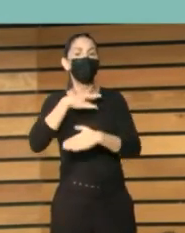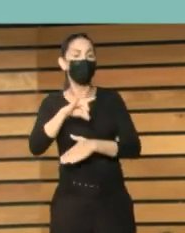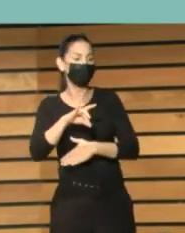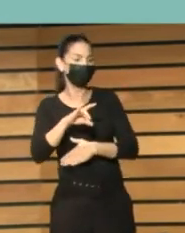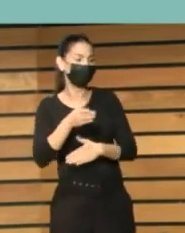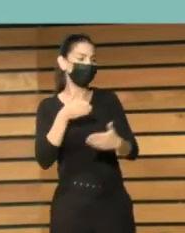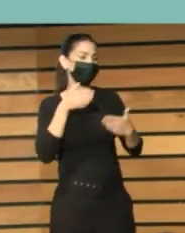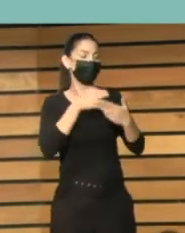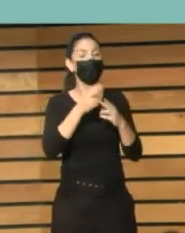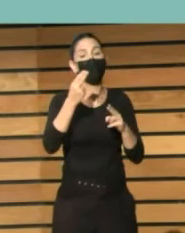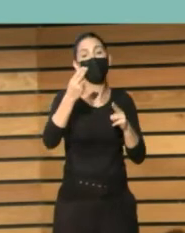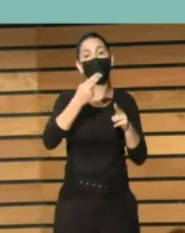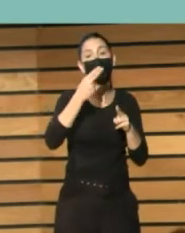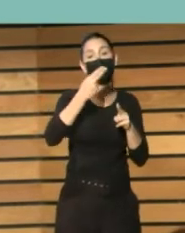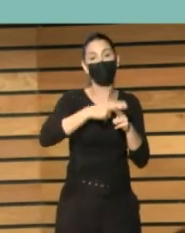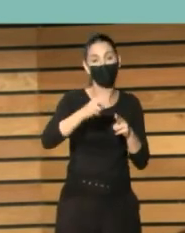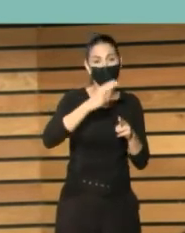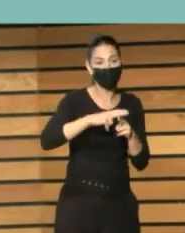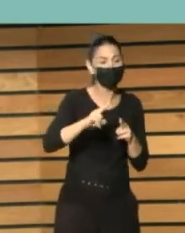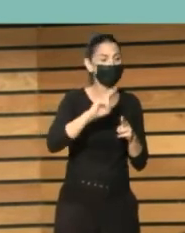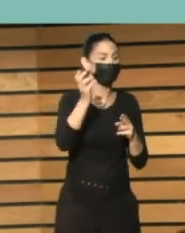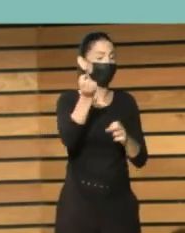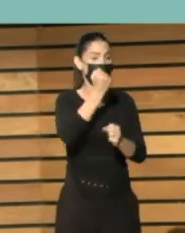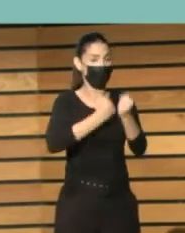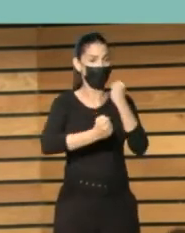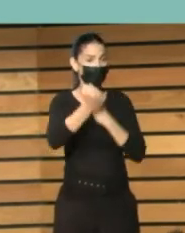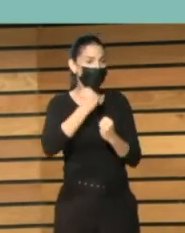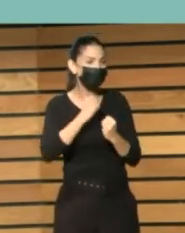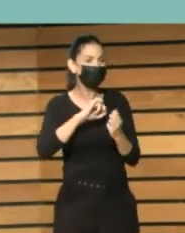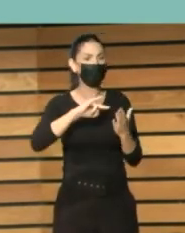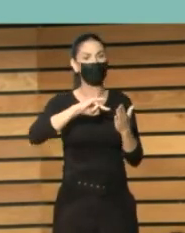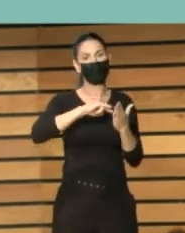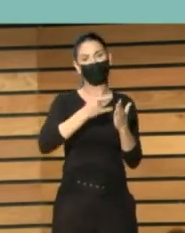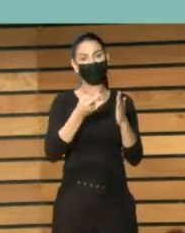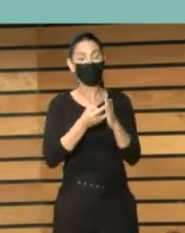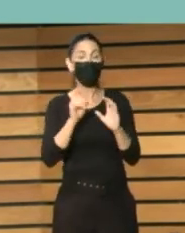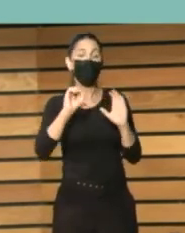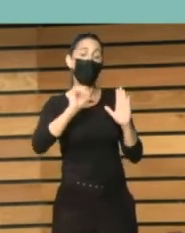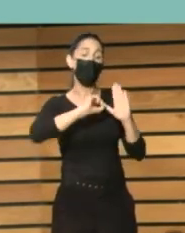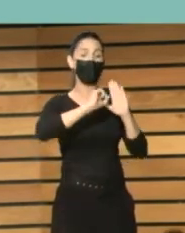Obstáculos políticos, administrativos, económicos, técnicos o legales.